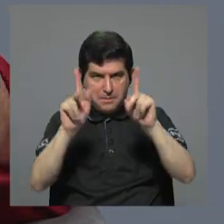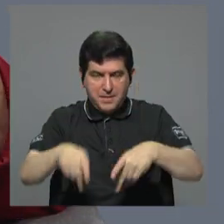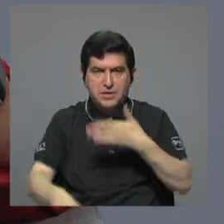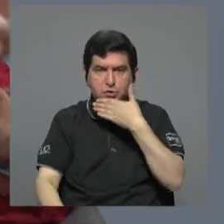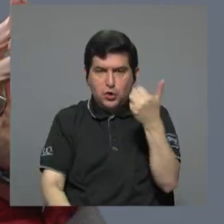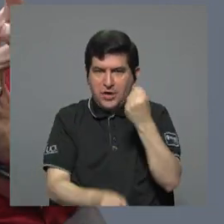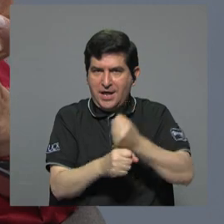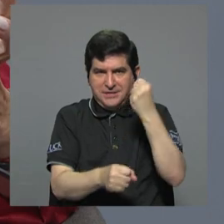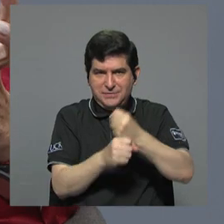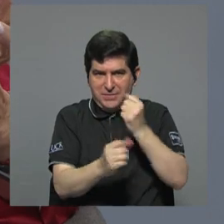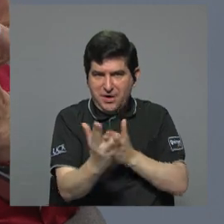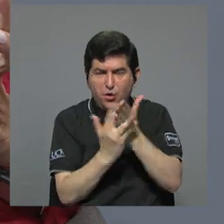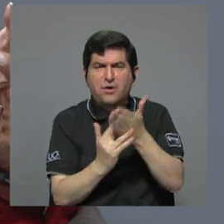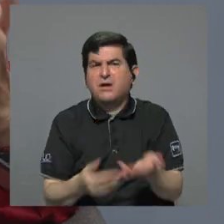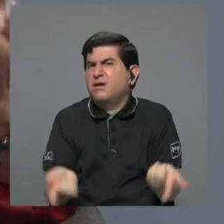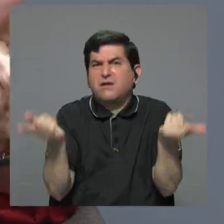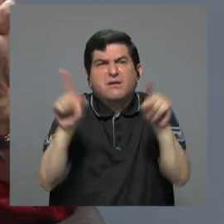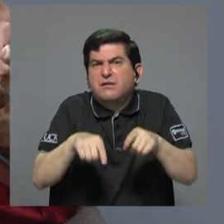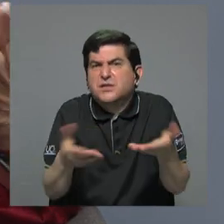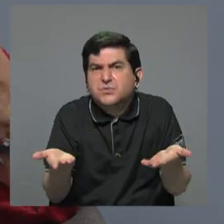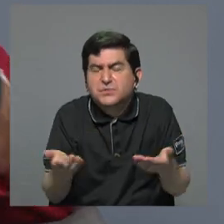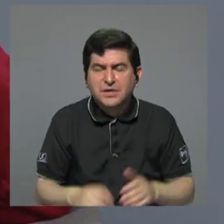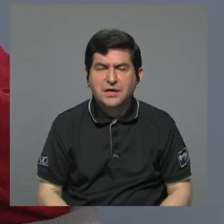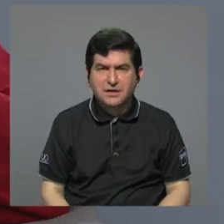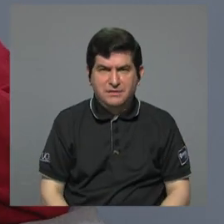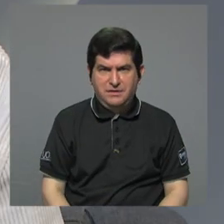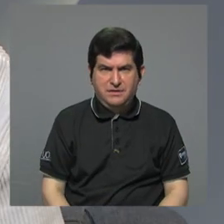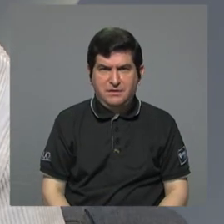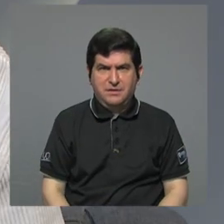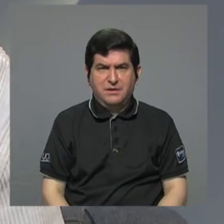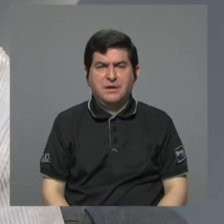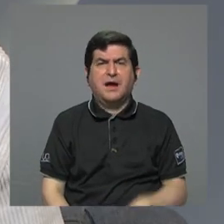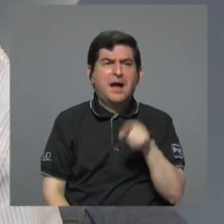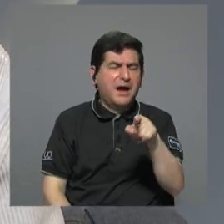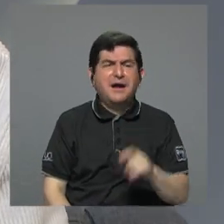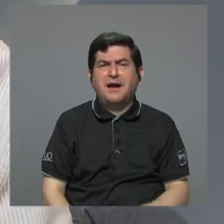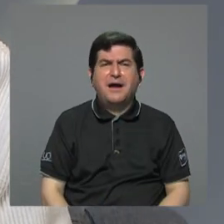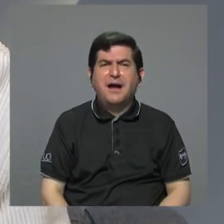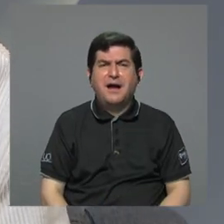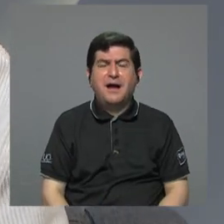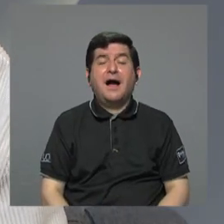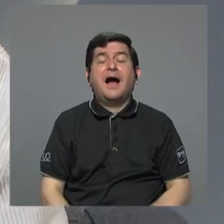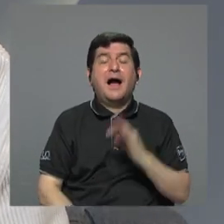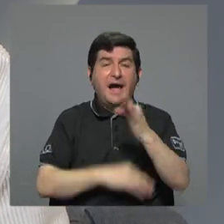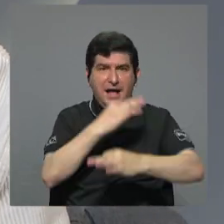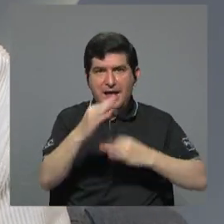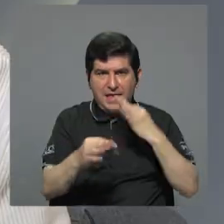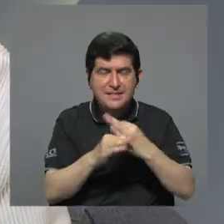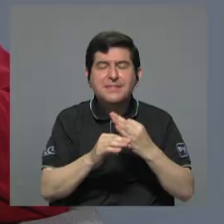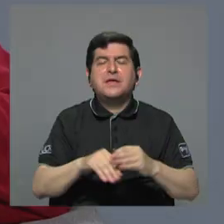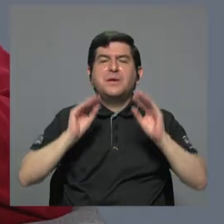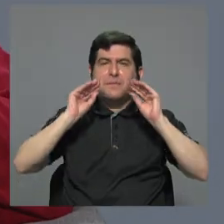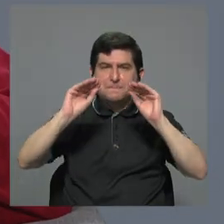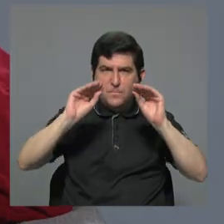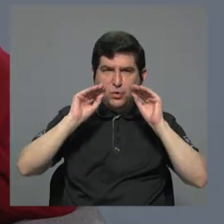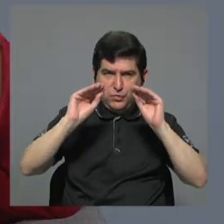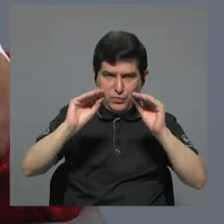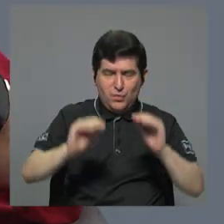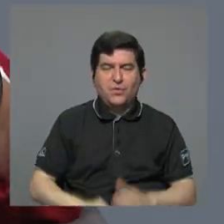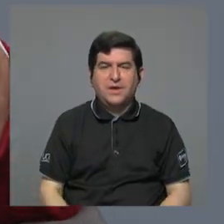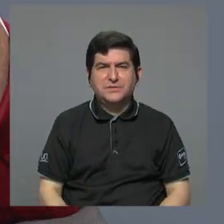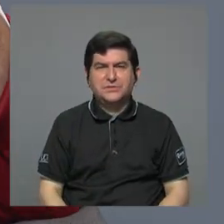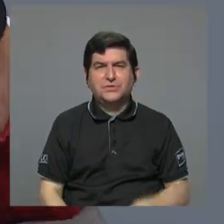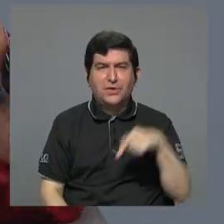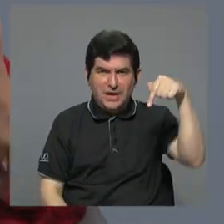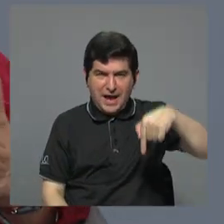mejor empleo. ¿Y qué es lo que ha pasado entonces con la educación? Hay dos clases de educación en Costa Rica. clases de educación, educación ha